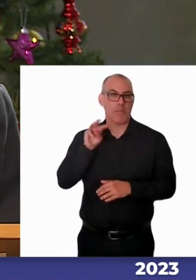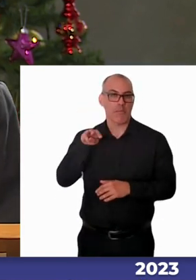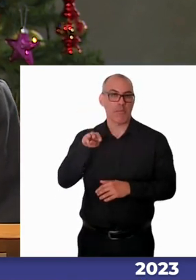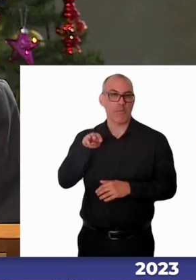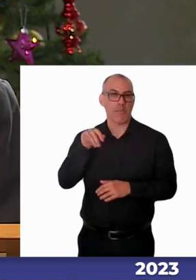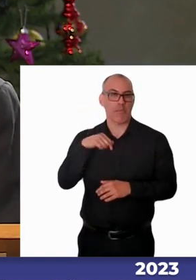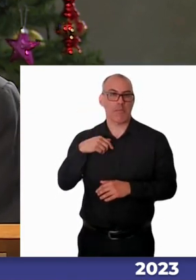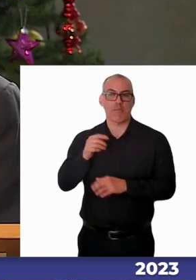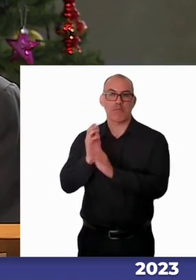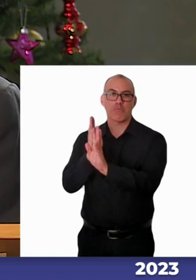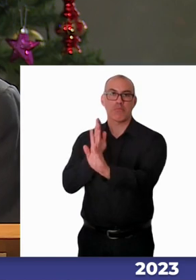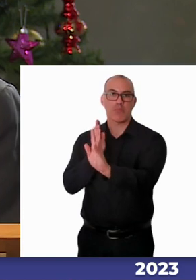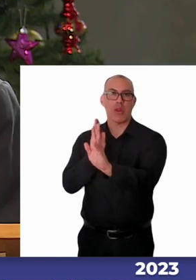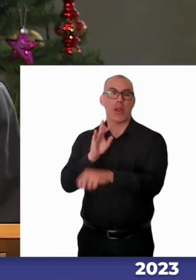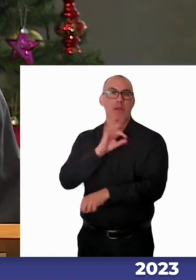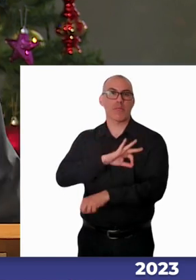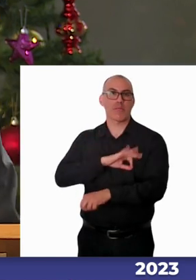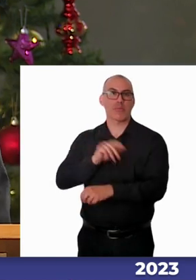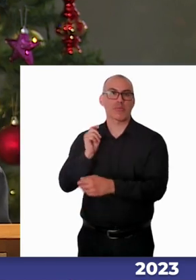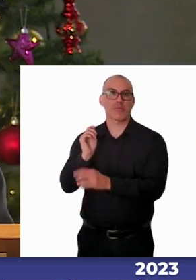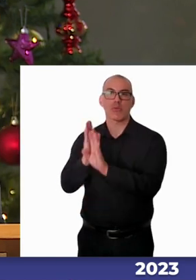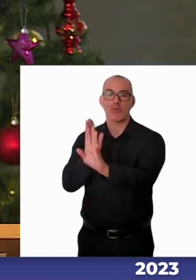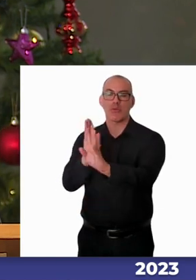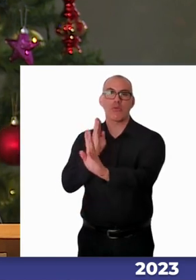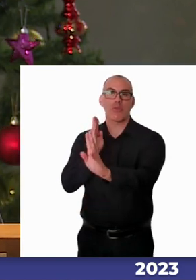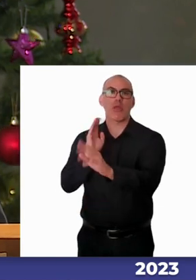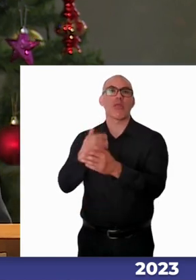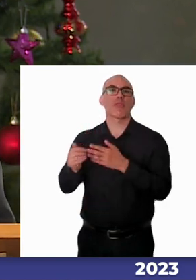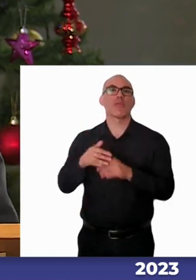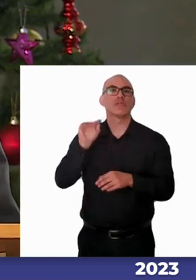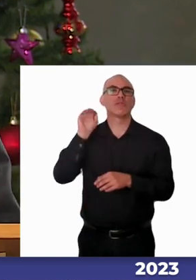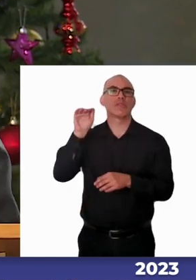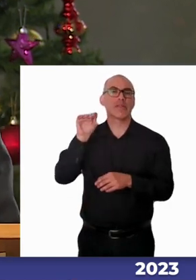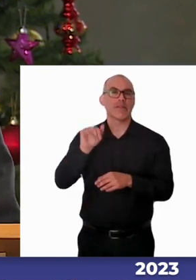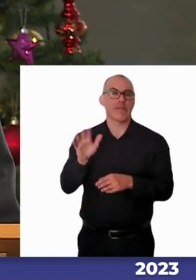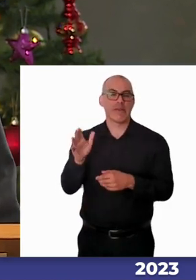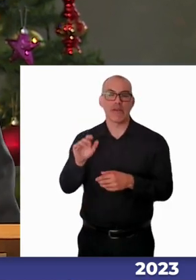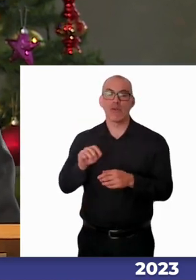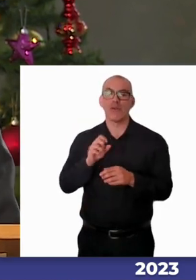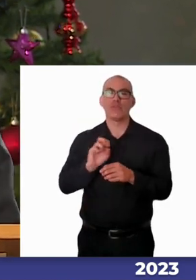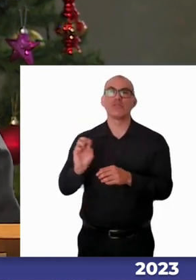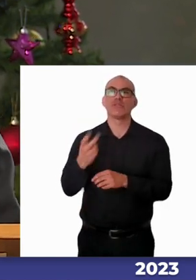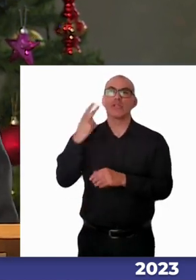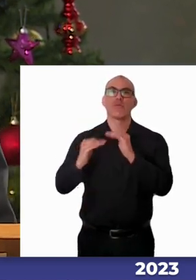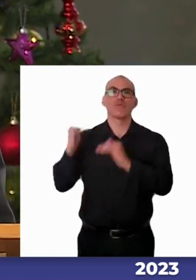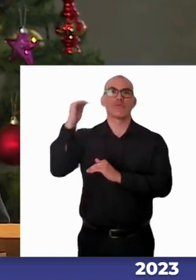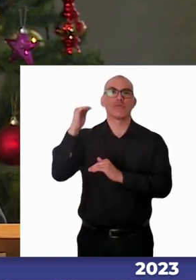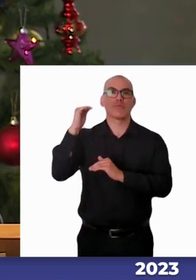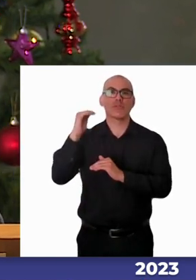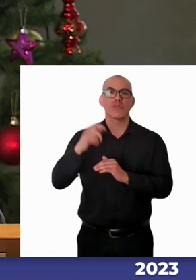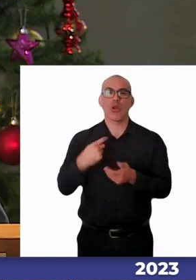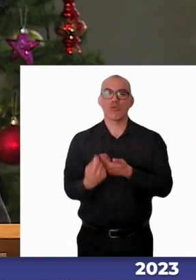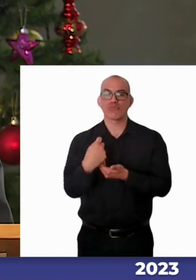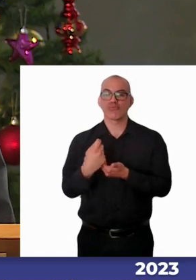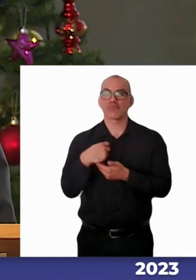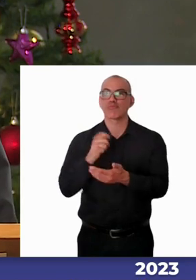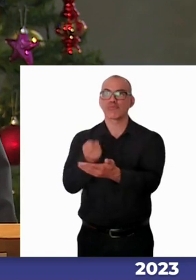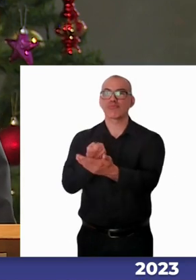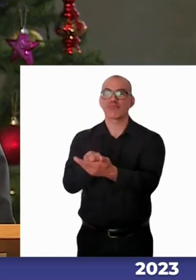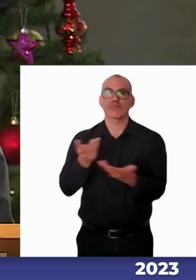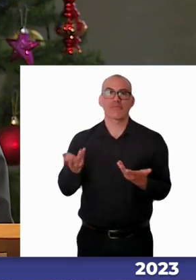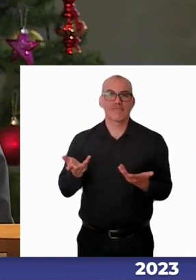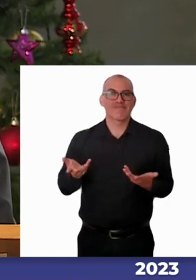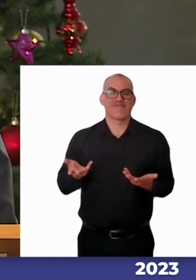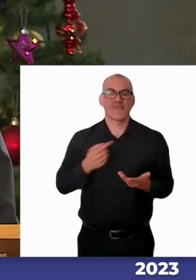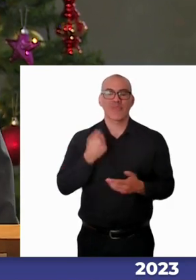están en el segundo piso y no hay ascensor. Y es un banco del Estado de Chile, nada menos. Y no lo miramos eso. No lo miramos hasta que nos pasa. Y si